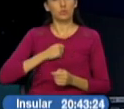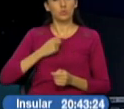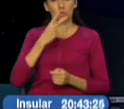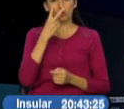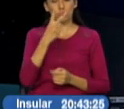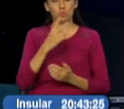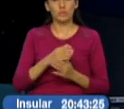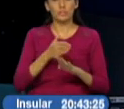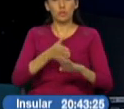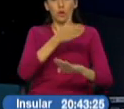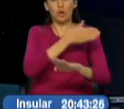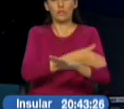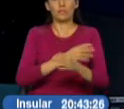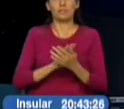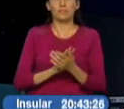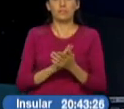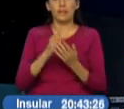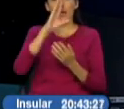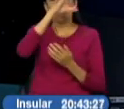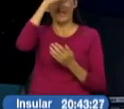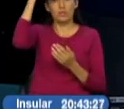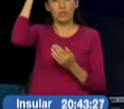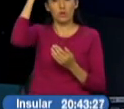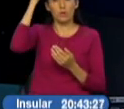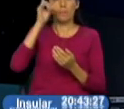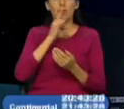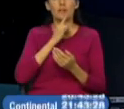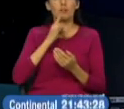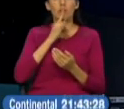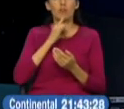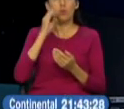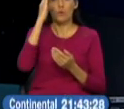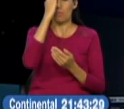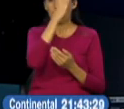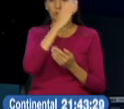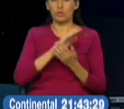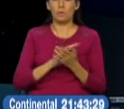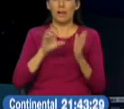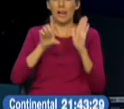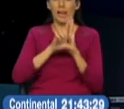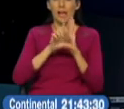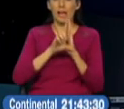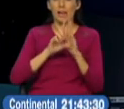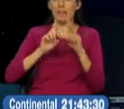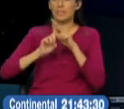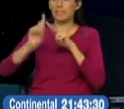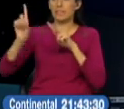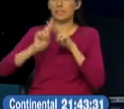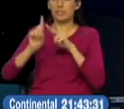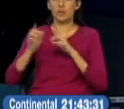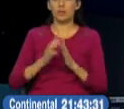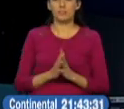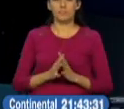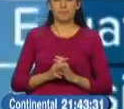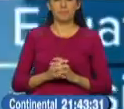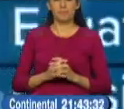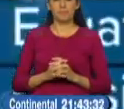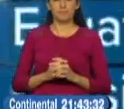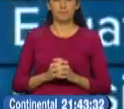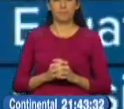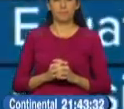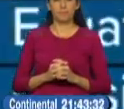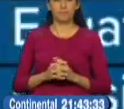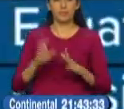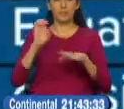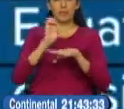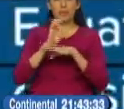mientras que el gobierno de Donald Trump endurece las medidas contra los migrantes en Estados Unidos tenemos más en el siguiente resumen el